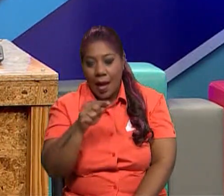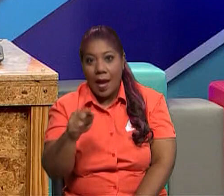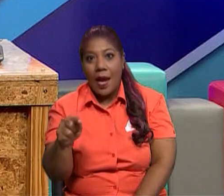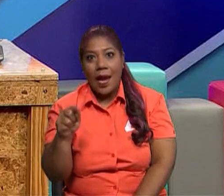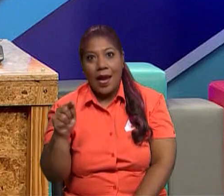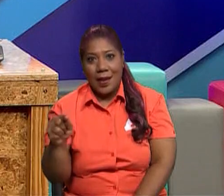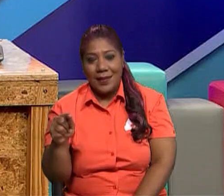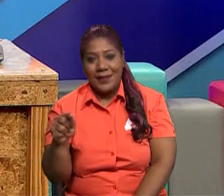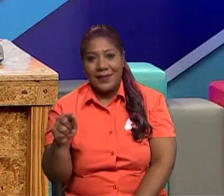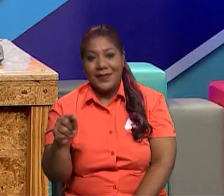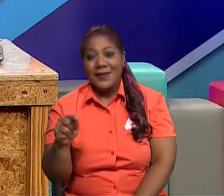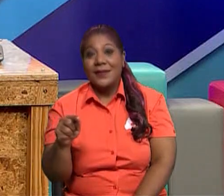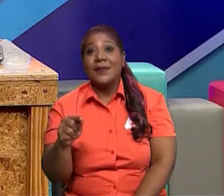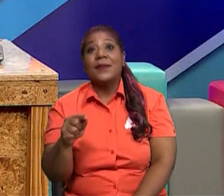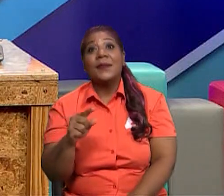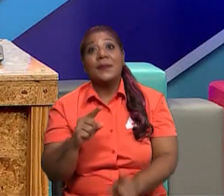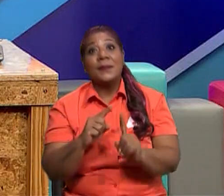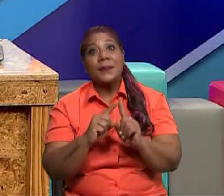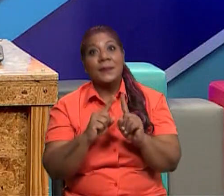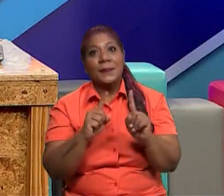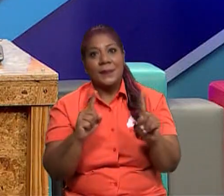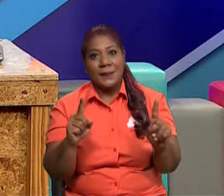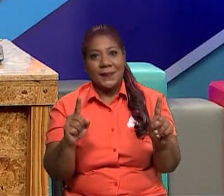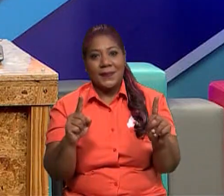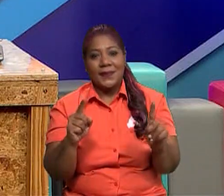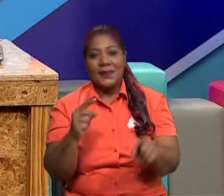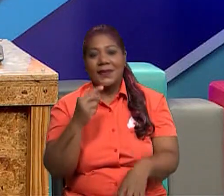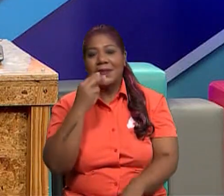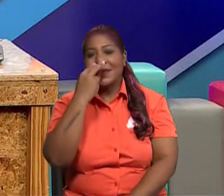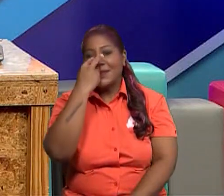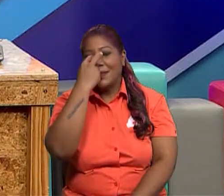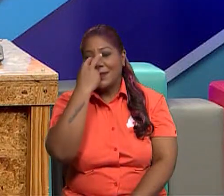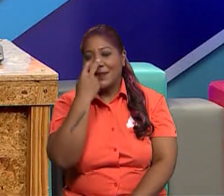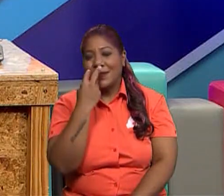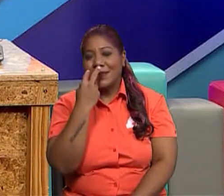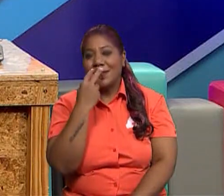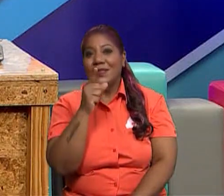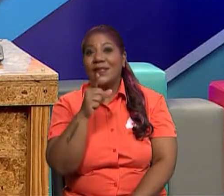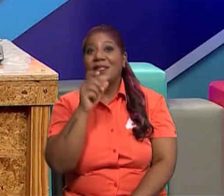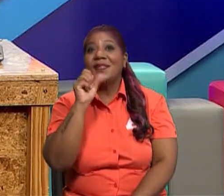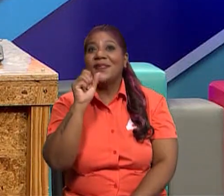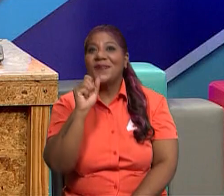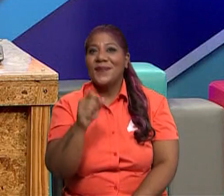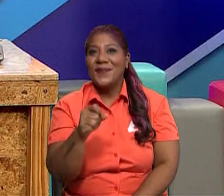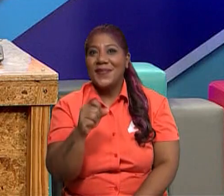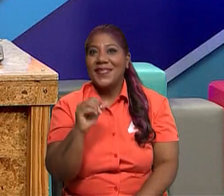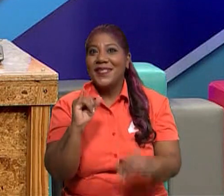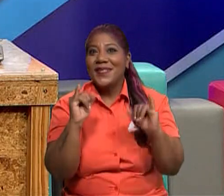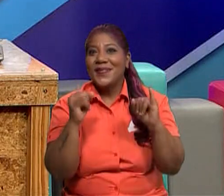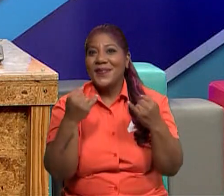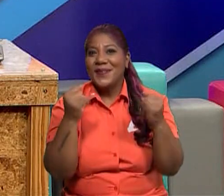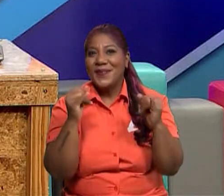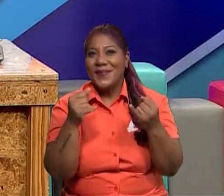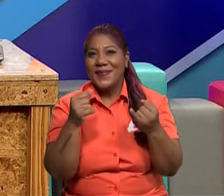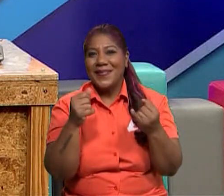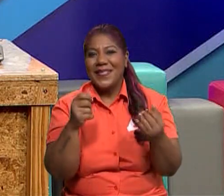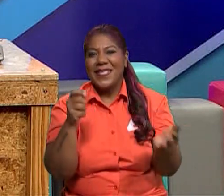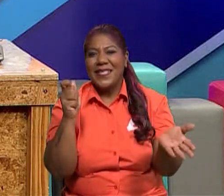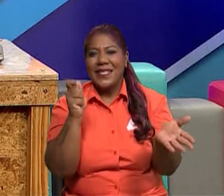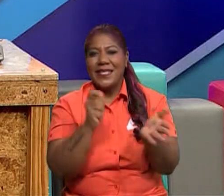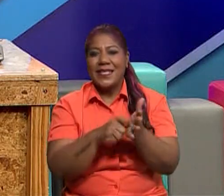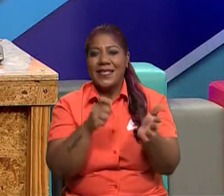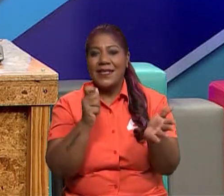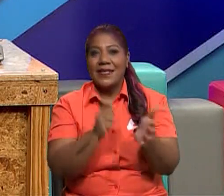discapacidad visual, usted también puede utilizar un chipote como este. Yo le digo el chipote